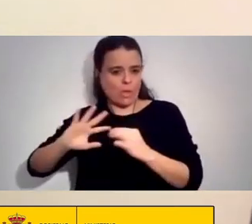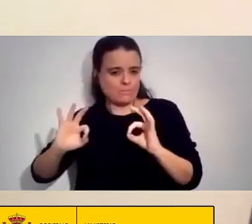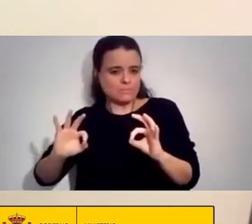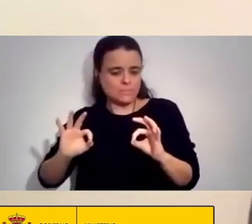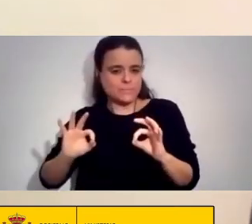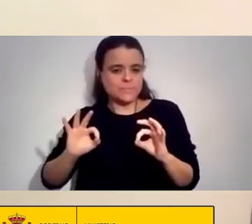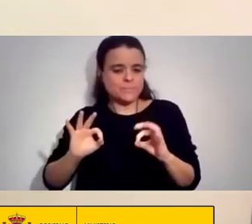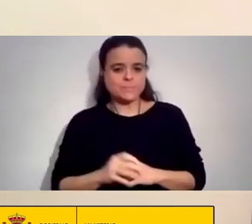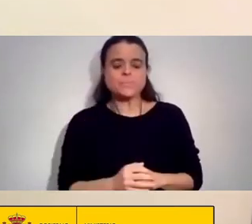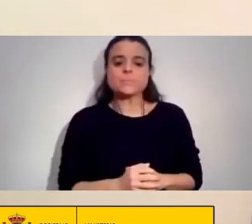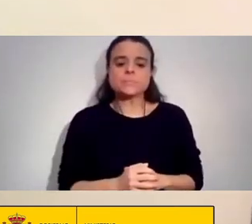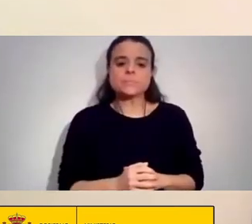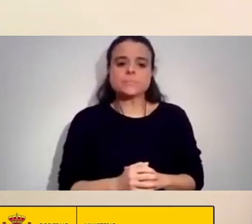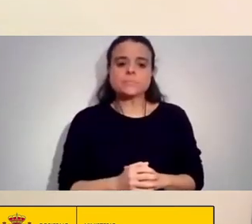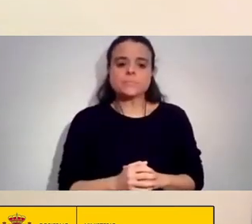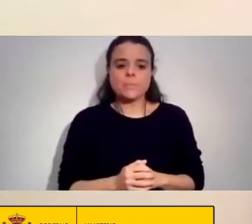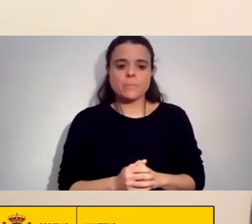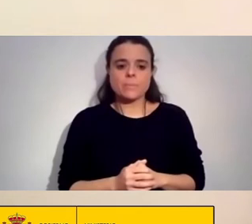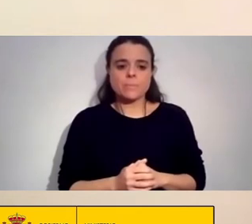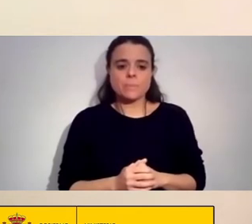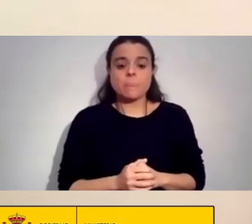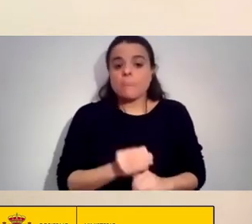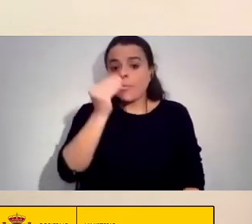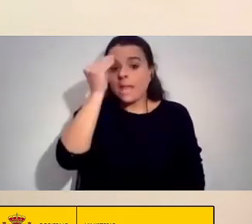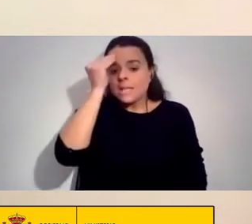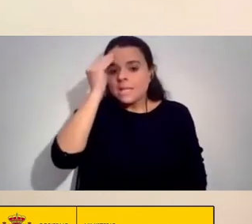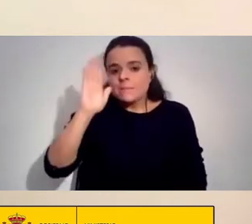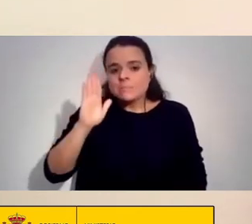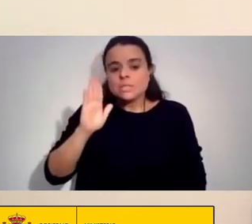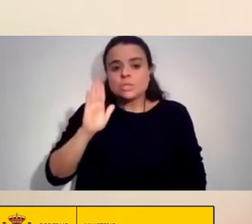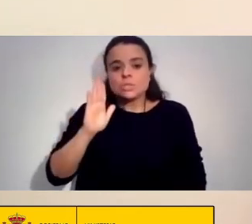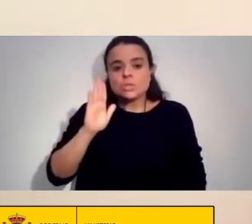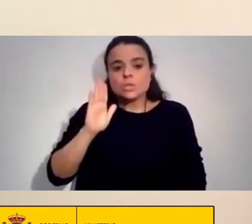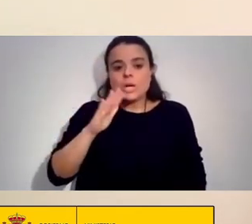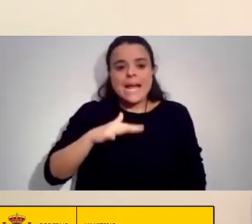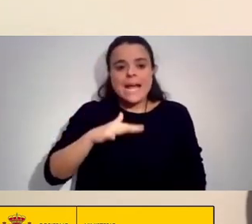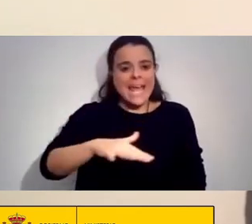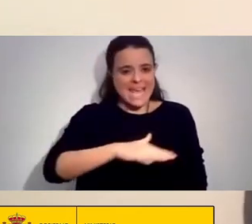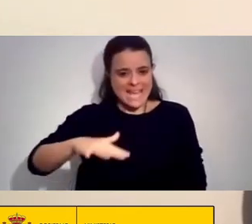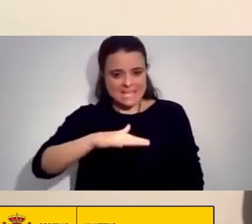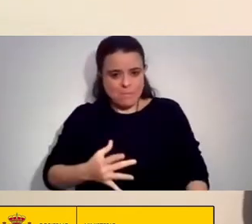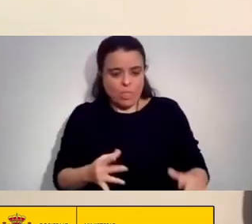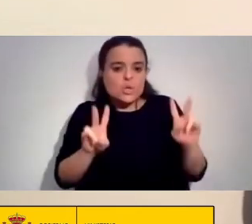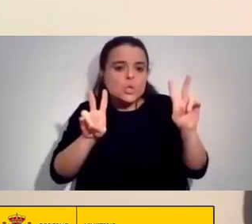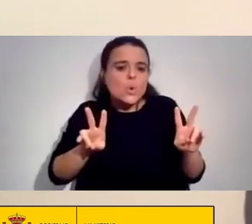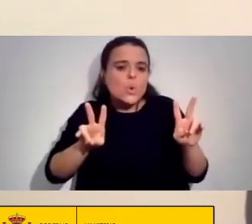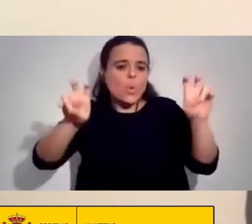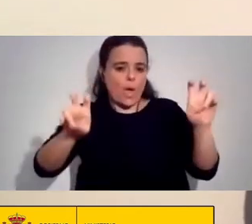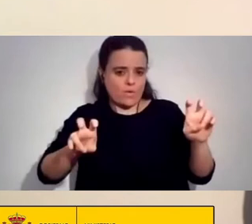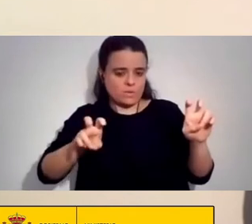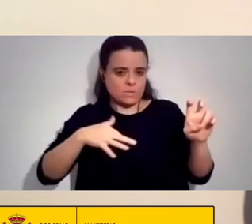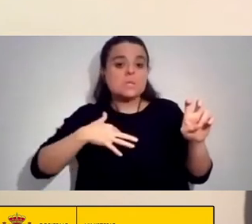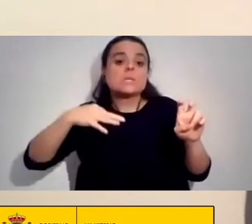Está En Los Nuevos Espacios Que Podamos Crear Internacionalmente Que